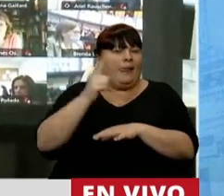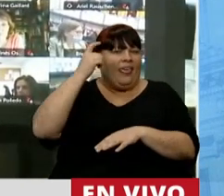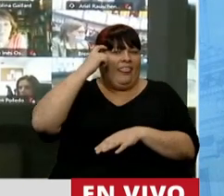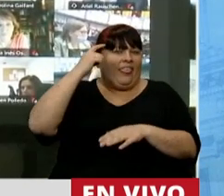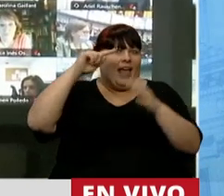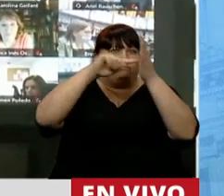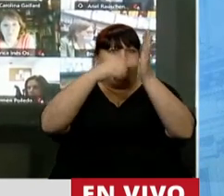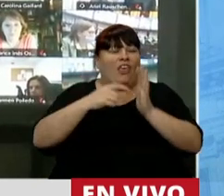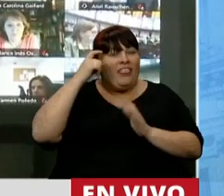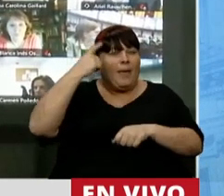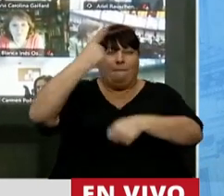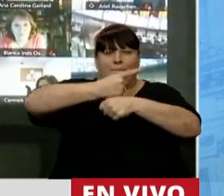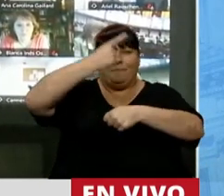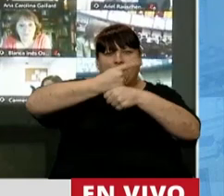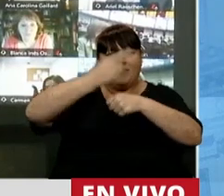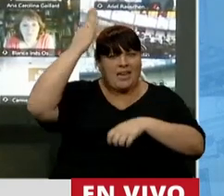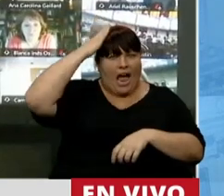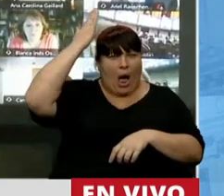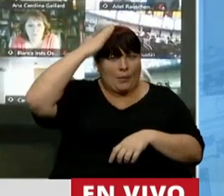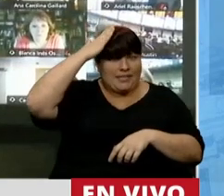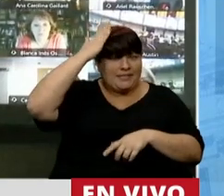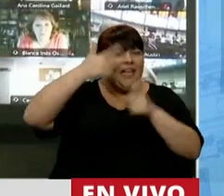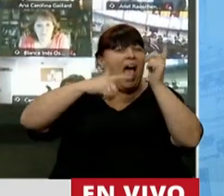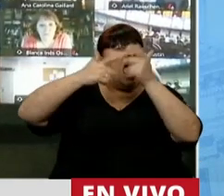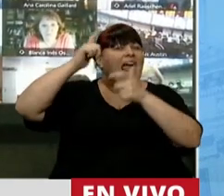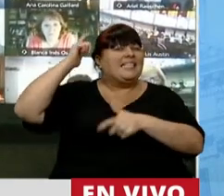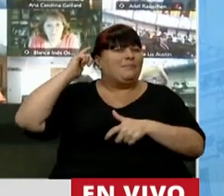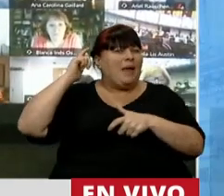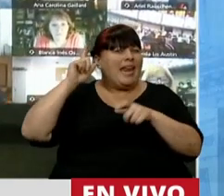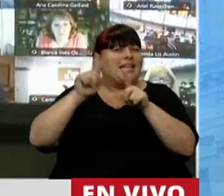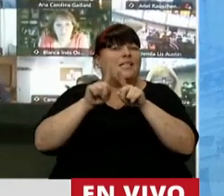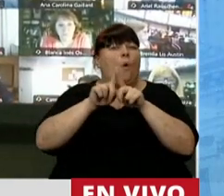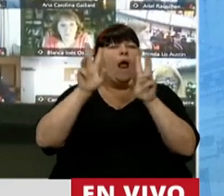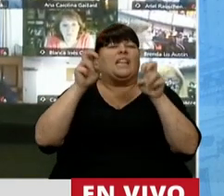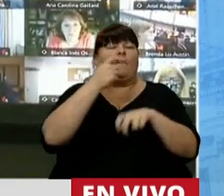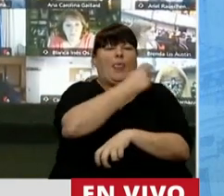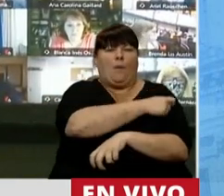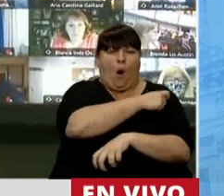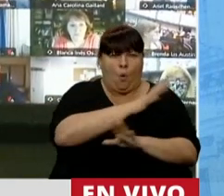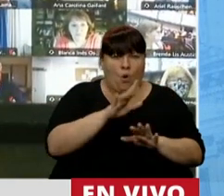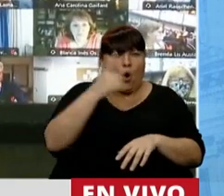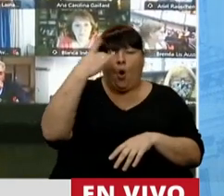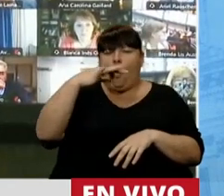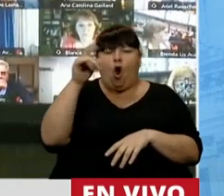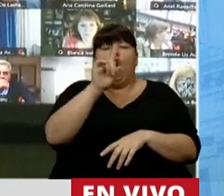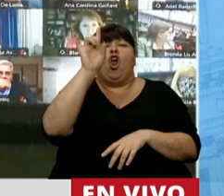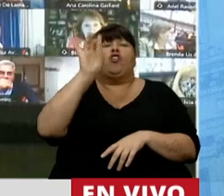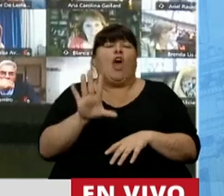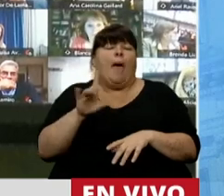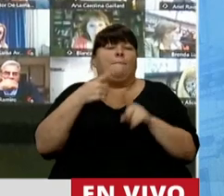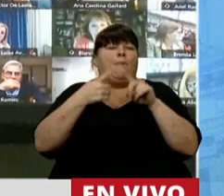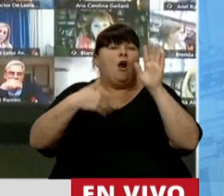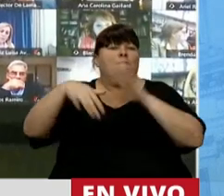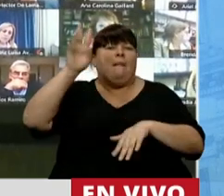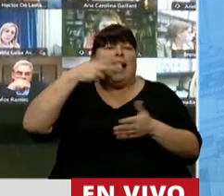en el mundo, número uno, de experiencia casi como las vacunas. Es el único, no sólo de mayor